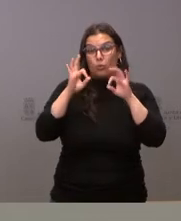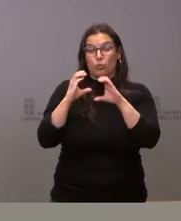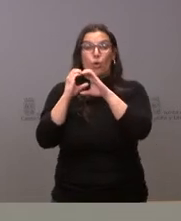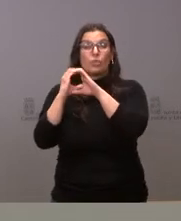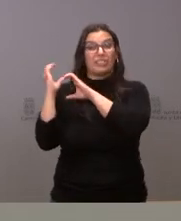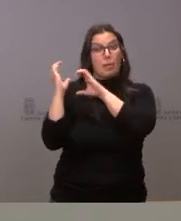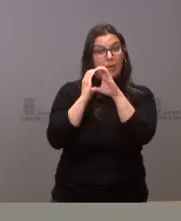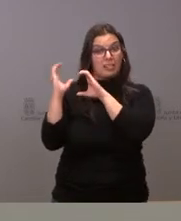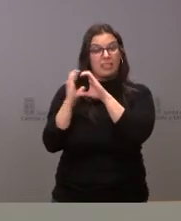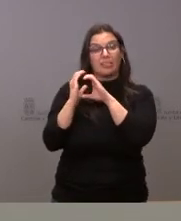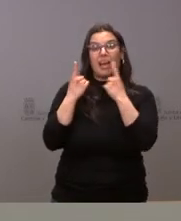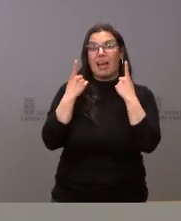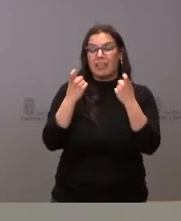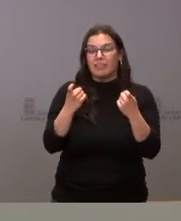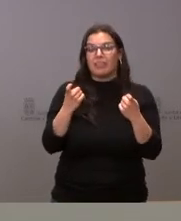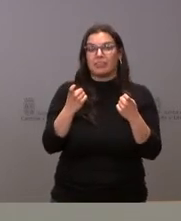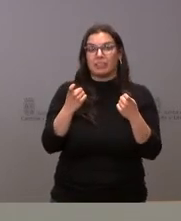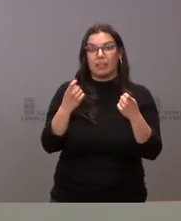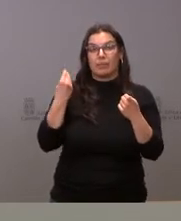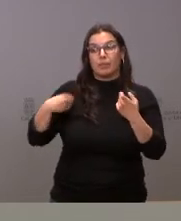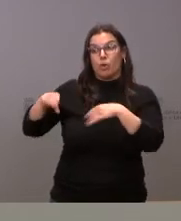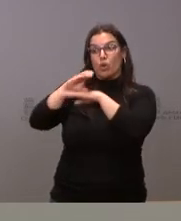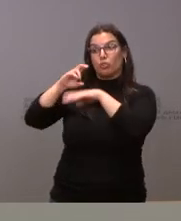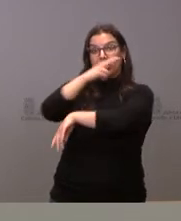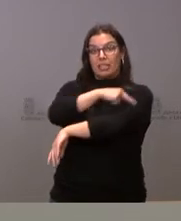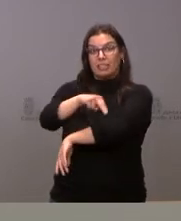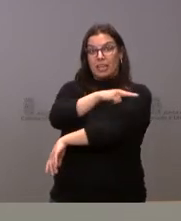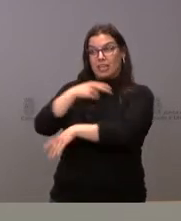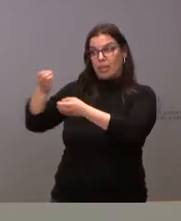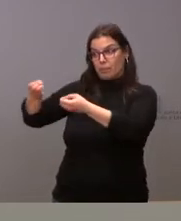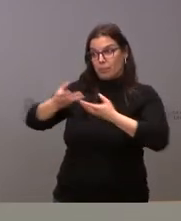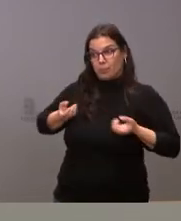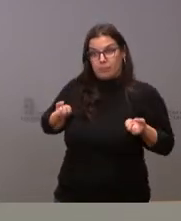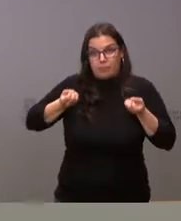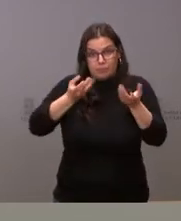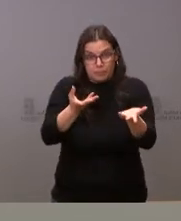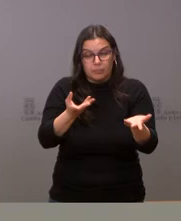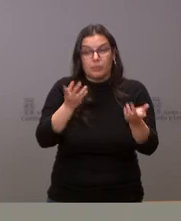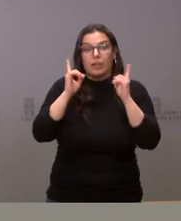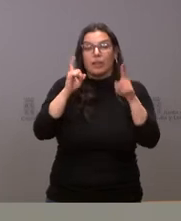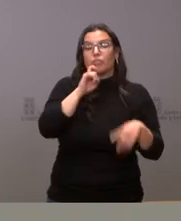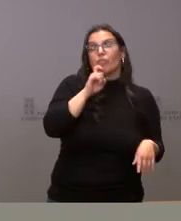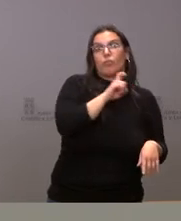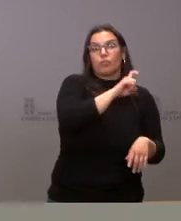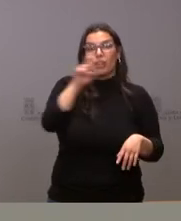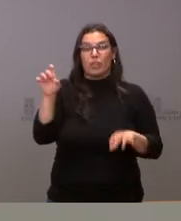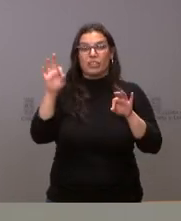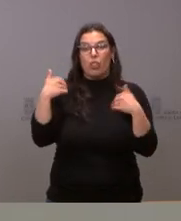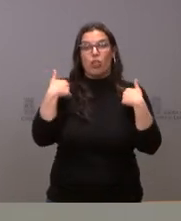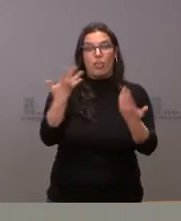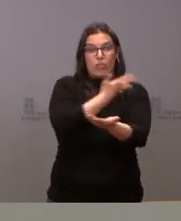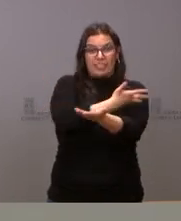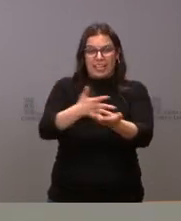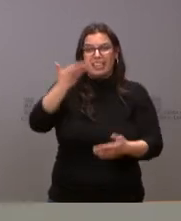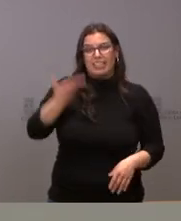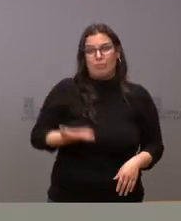necesidad que se nos transmite desde la Consejería de Sanidad y, en este caso, desde la Fundación de Hemoterapia y Hemodonación, de donación de